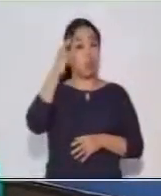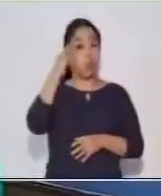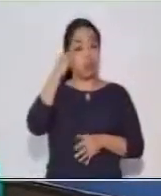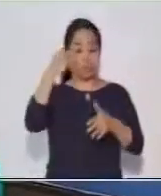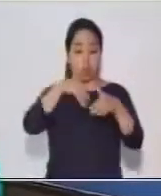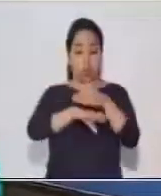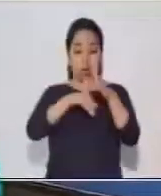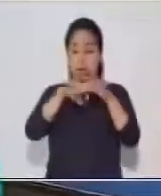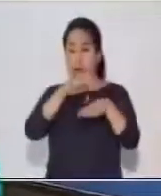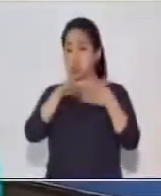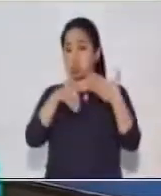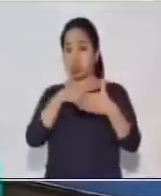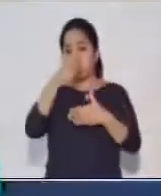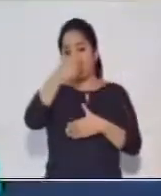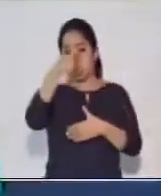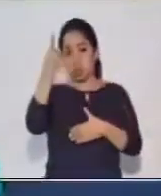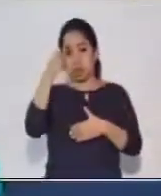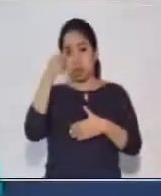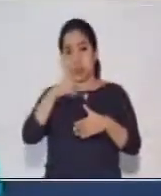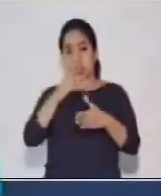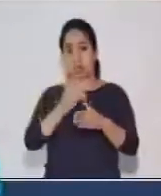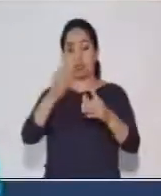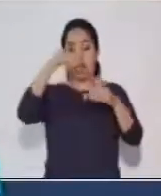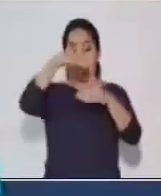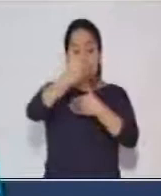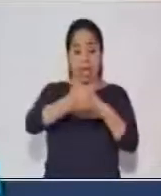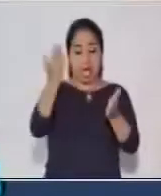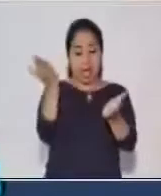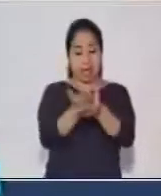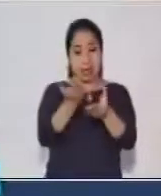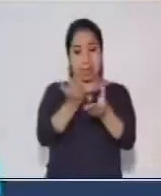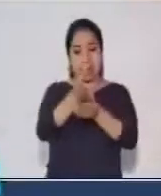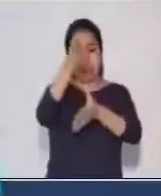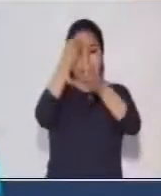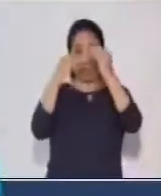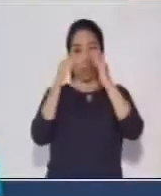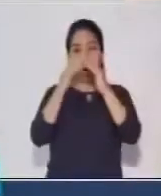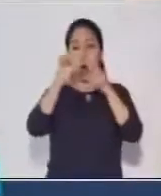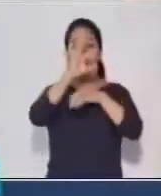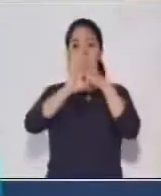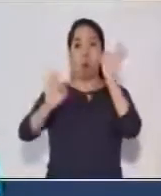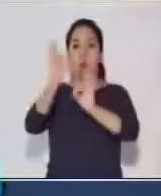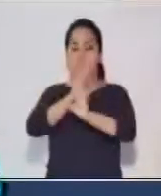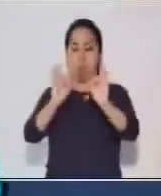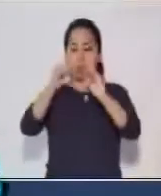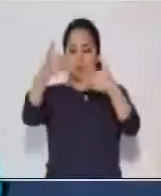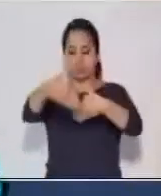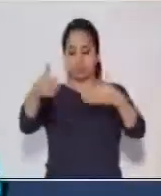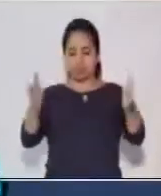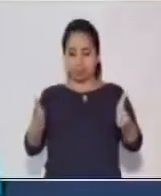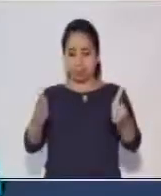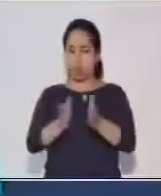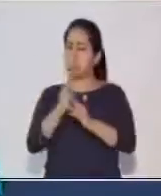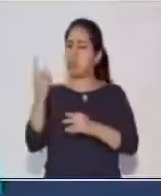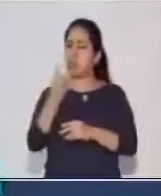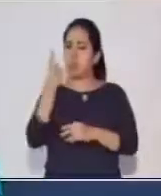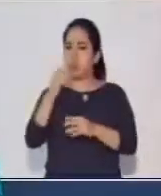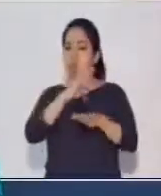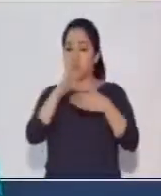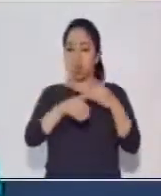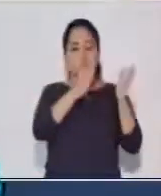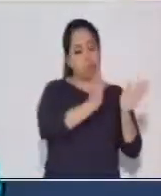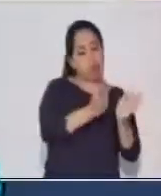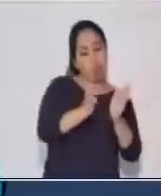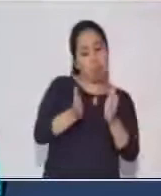todos sus trabajos en el portafolio de Aprendo en Casa o en su caja de Aprendo en Casa. Eso es muy importante. Todo debe ir bien